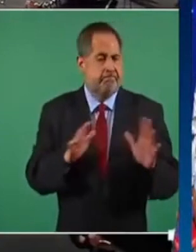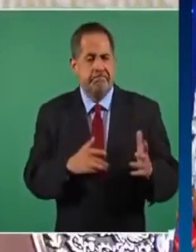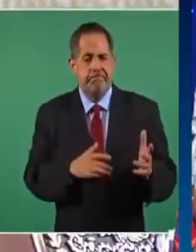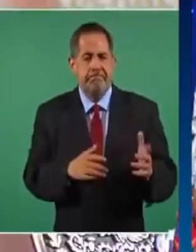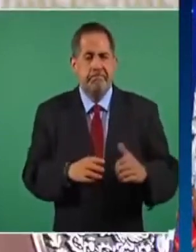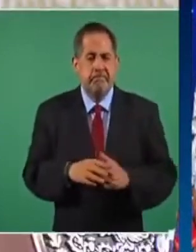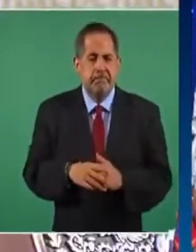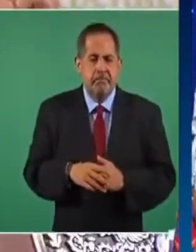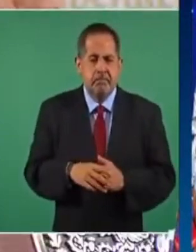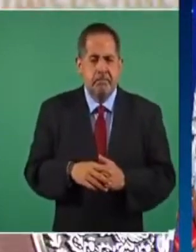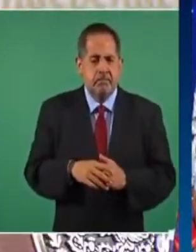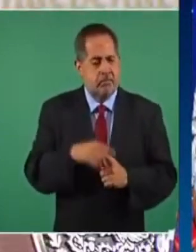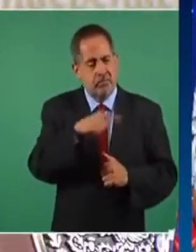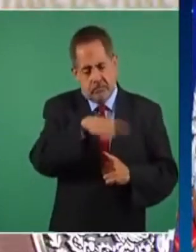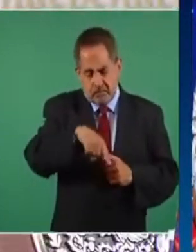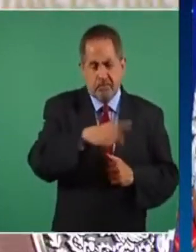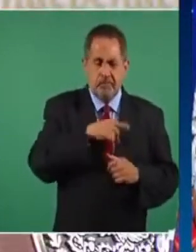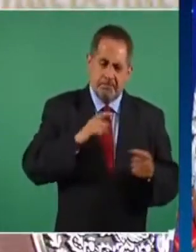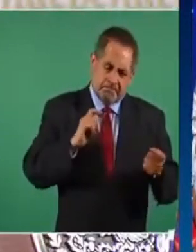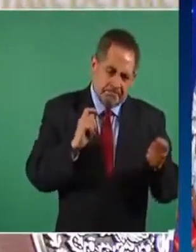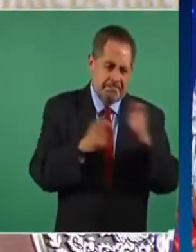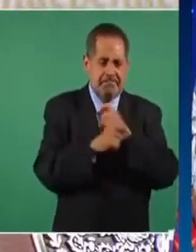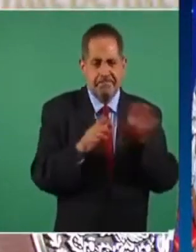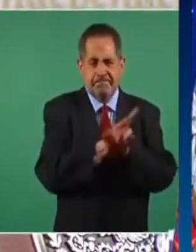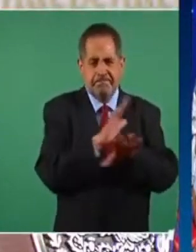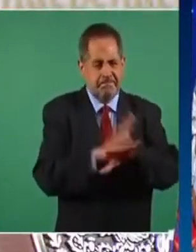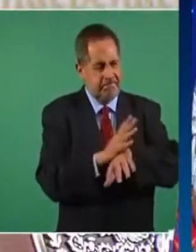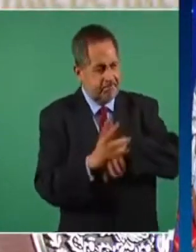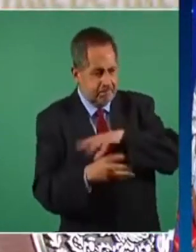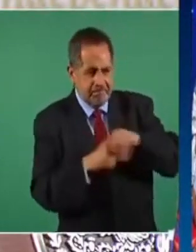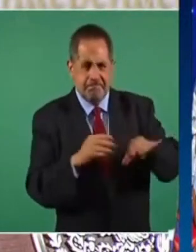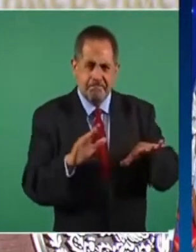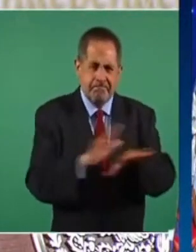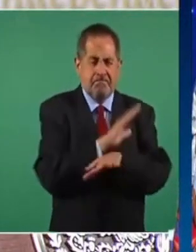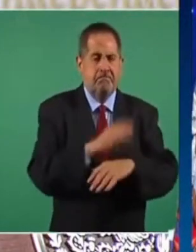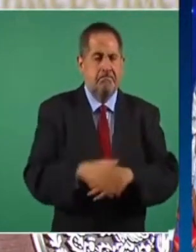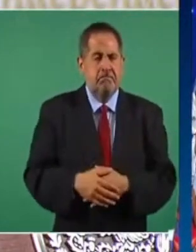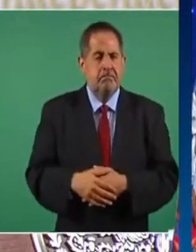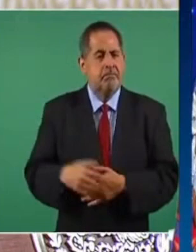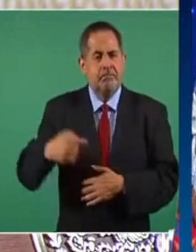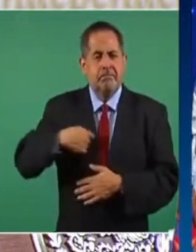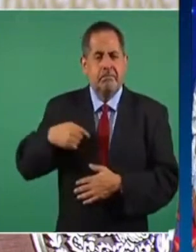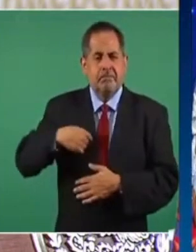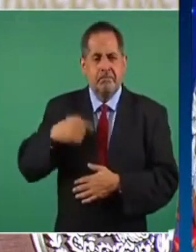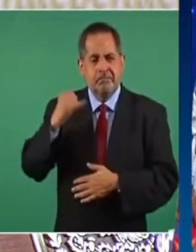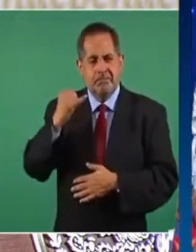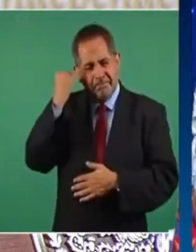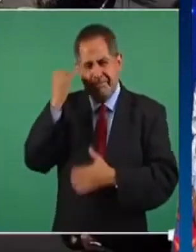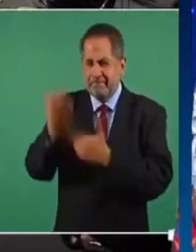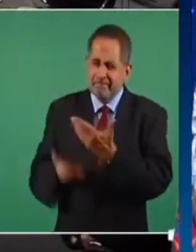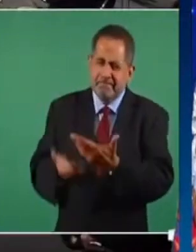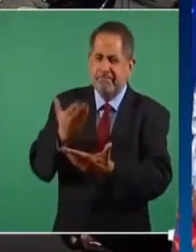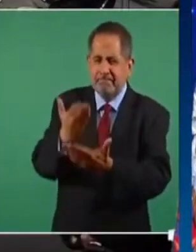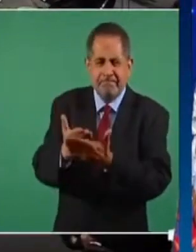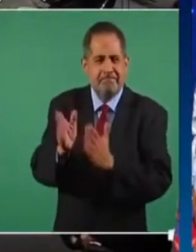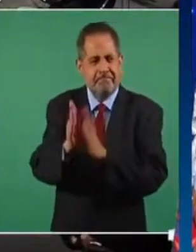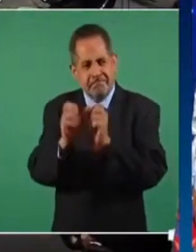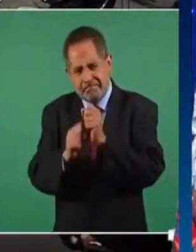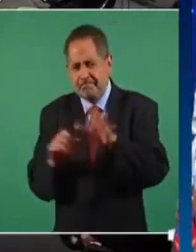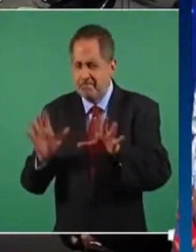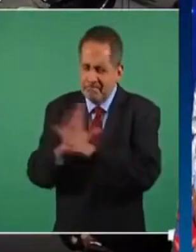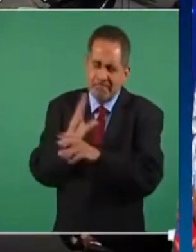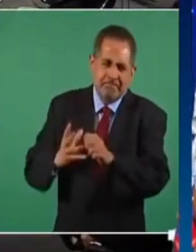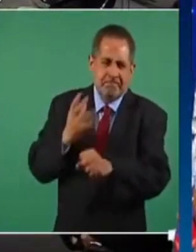lleven a cabo una reforma yo no voy a proponer en un cambio no